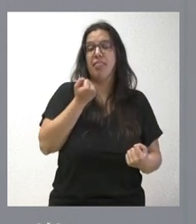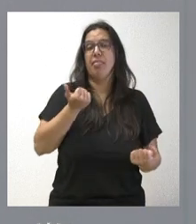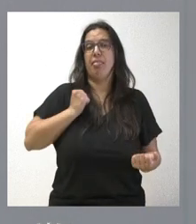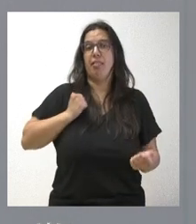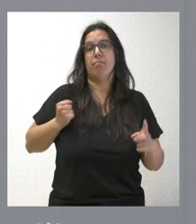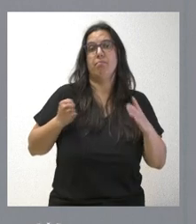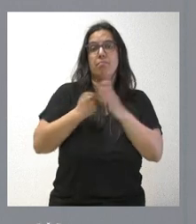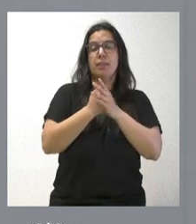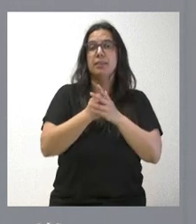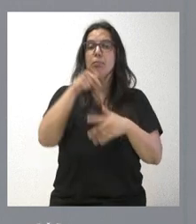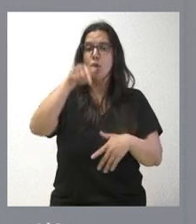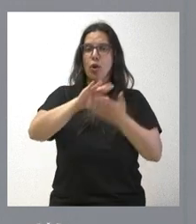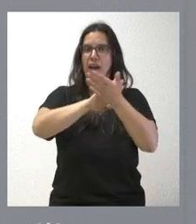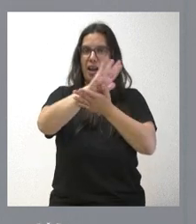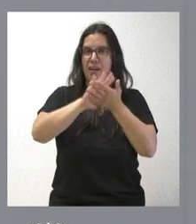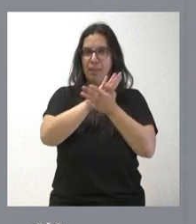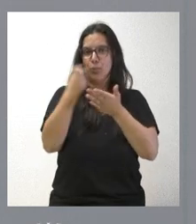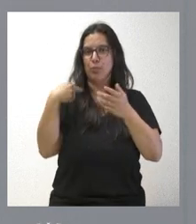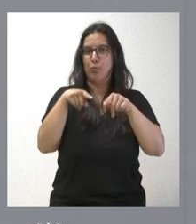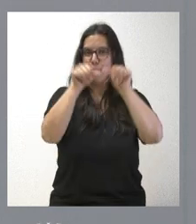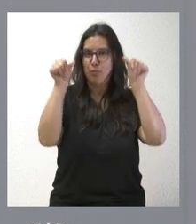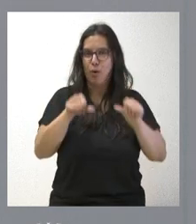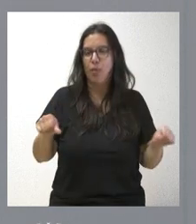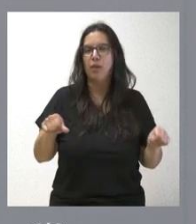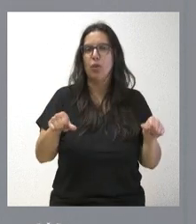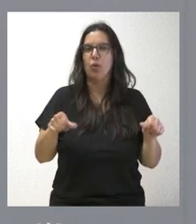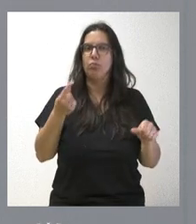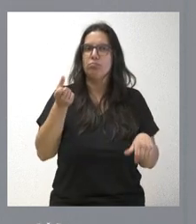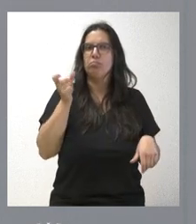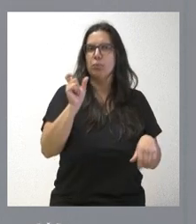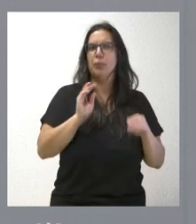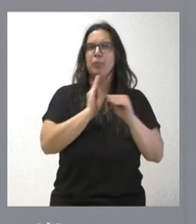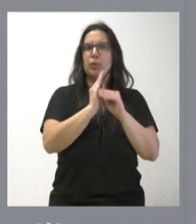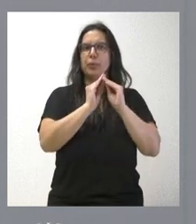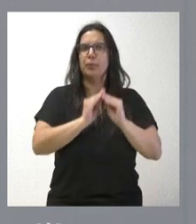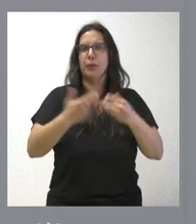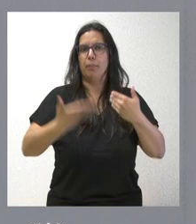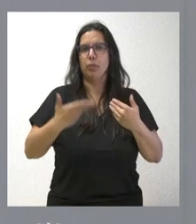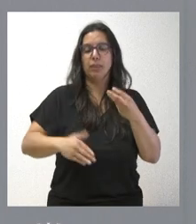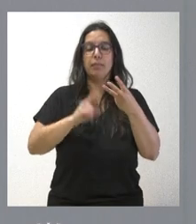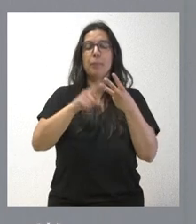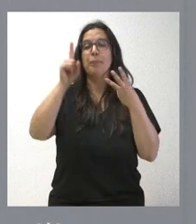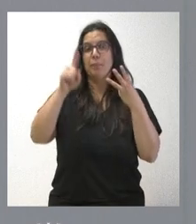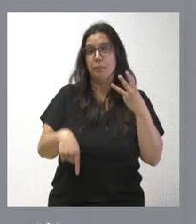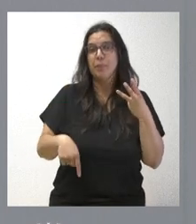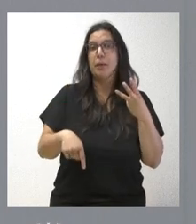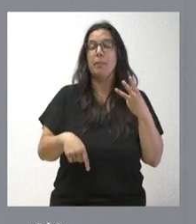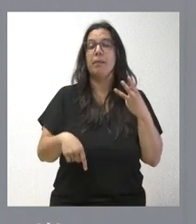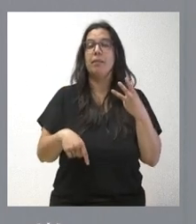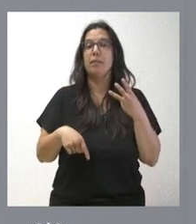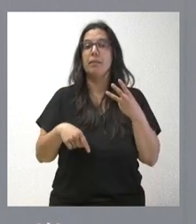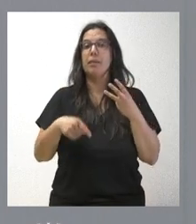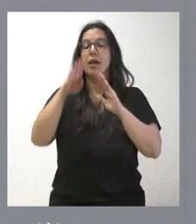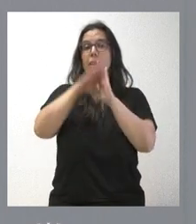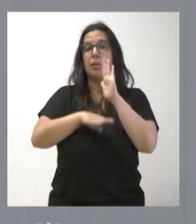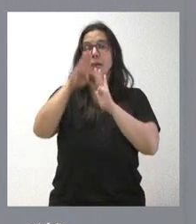de la que estamos hablando hoy aquí con este modelo en una importante instalación, pero también esa fuente es la que tiene que ver con el programa